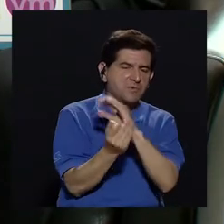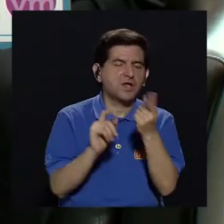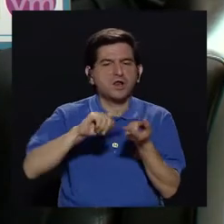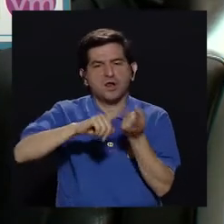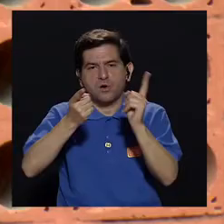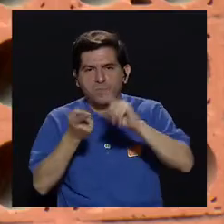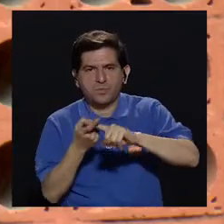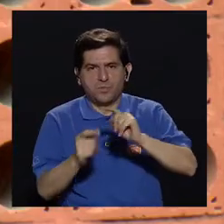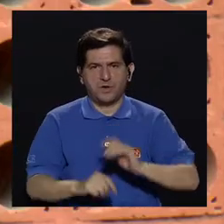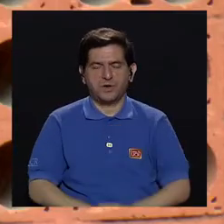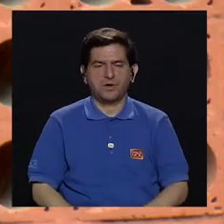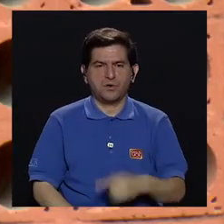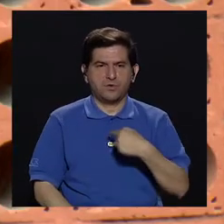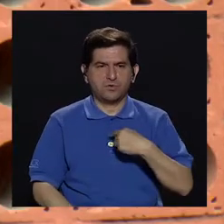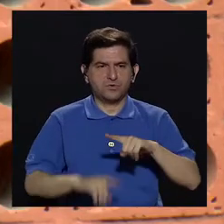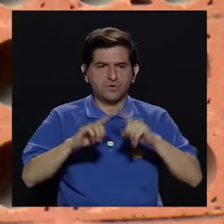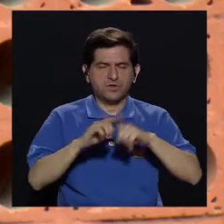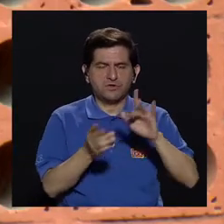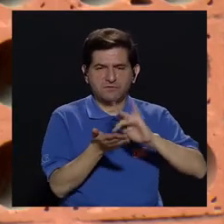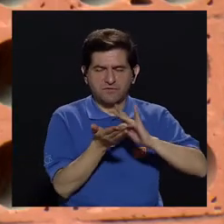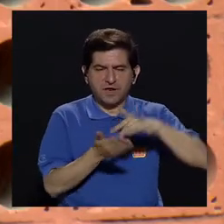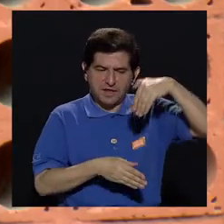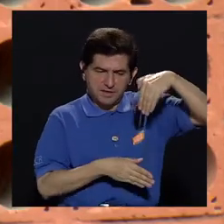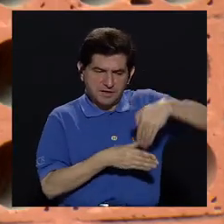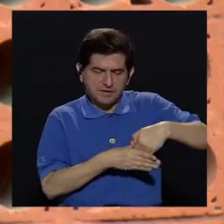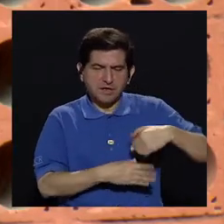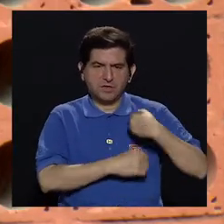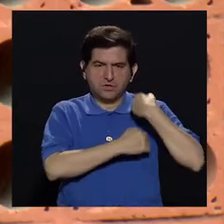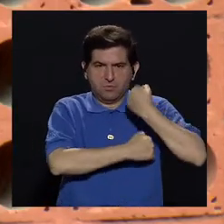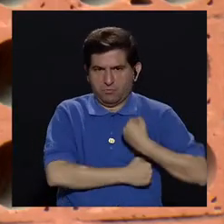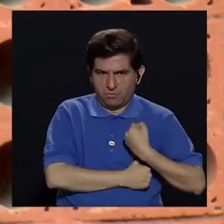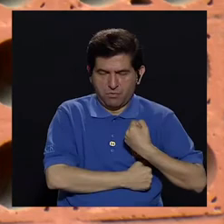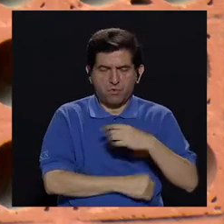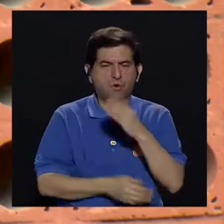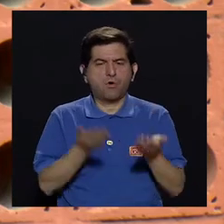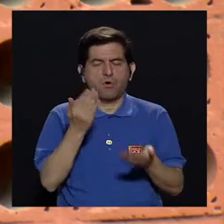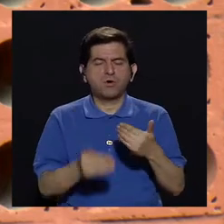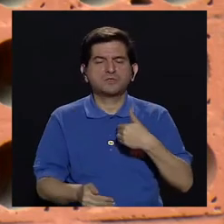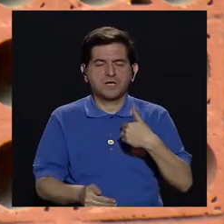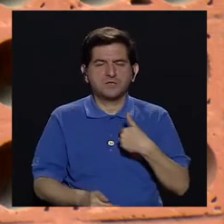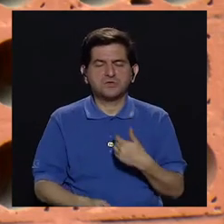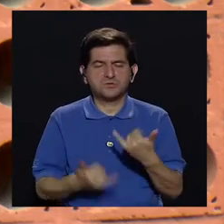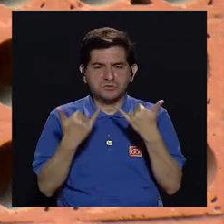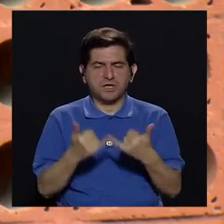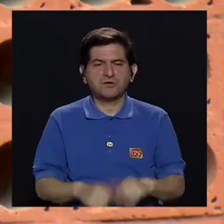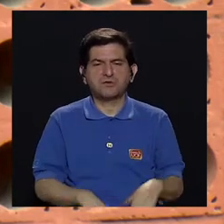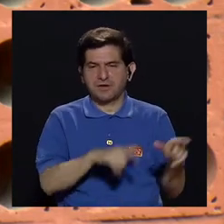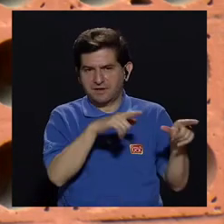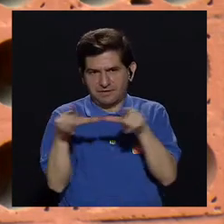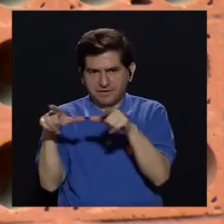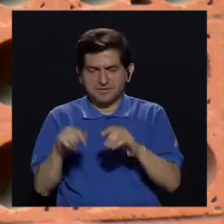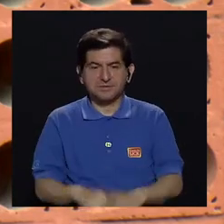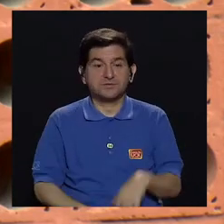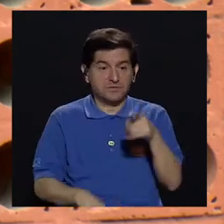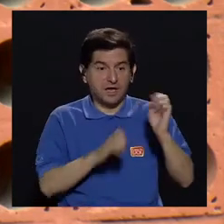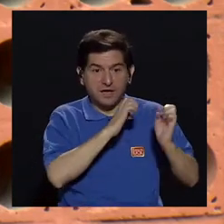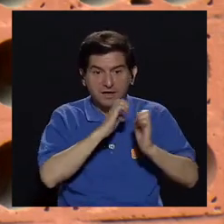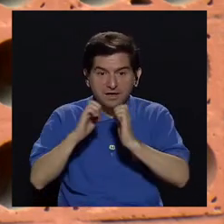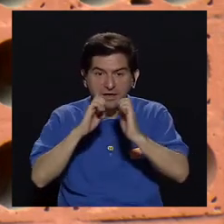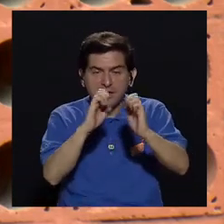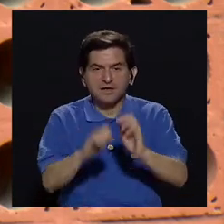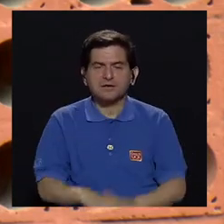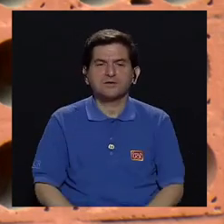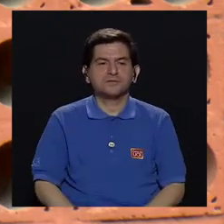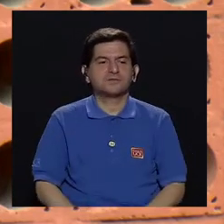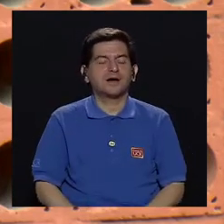acudo con algo, llevo una serie de medicamentos en el bolso o los traigo a mano. Entonces, ellos mismos van generando estrategias. Entonces,